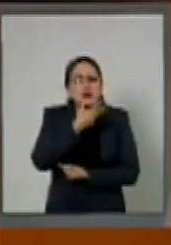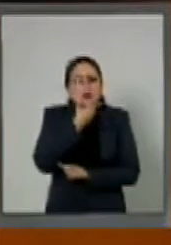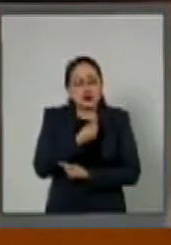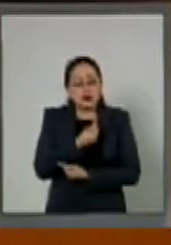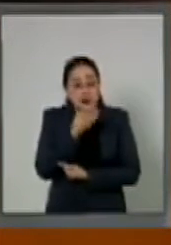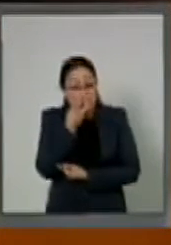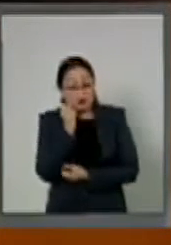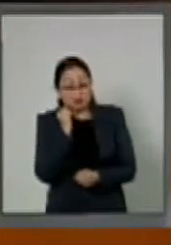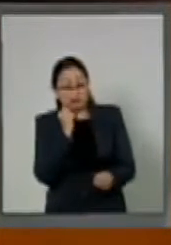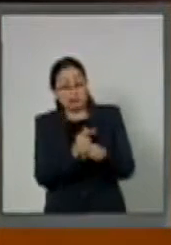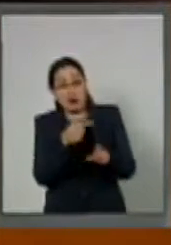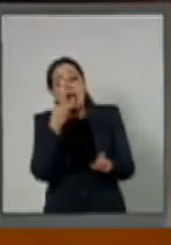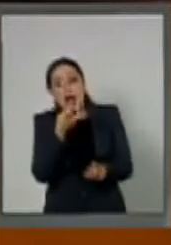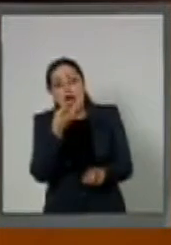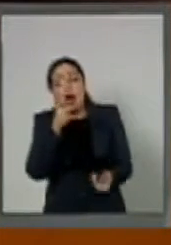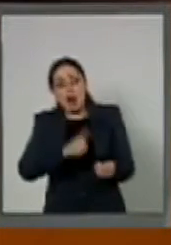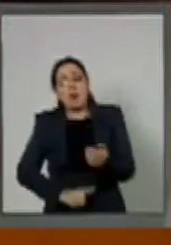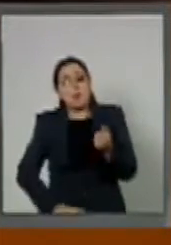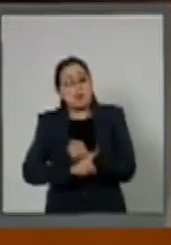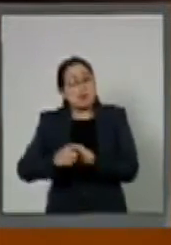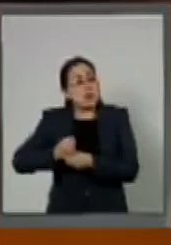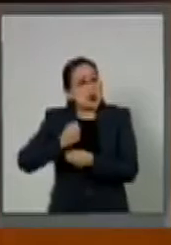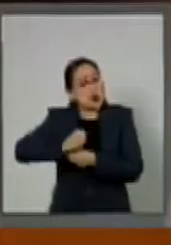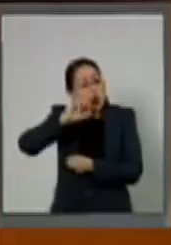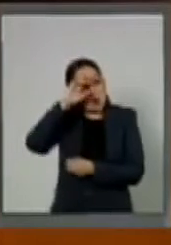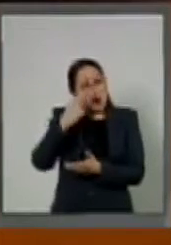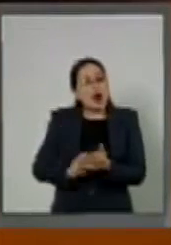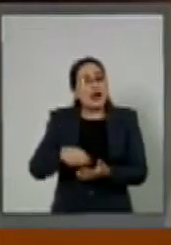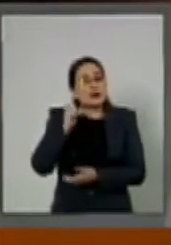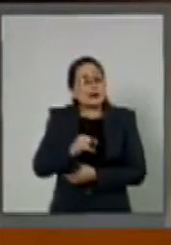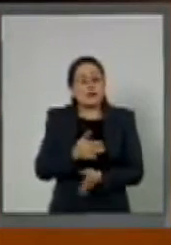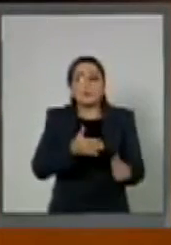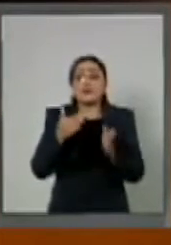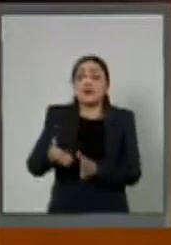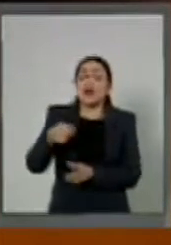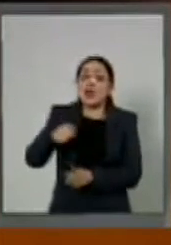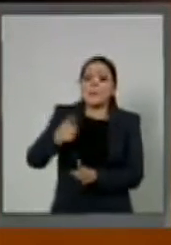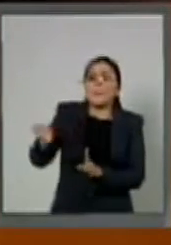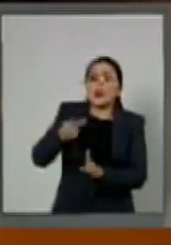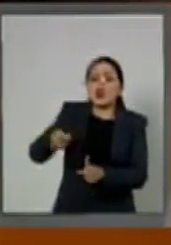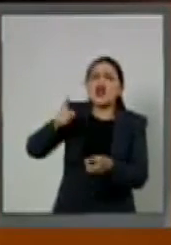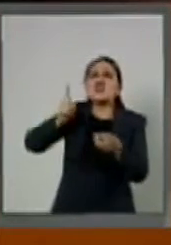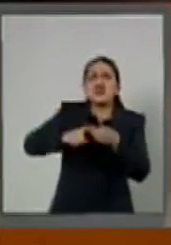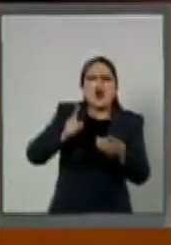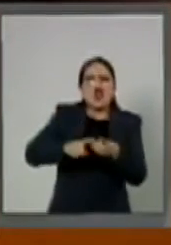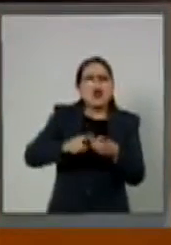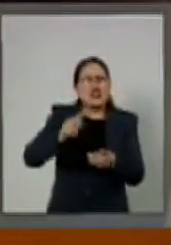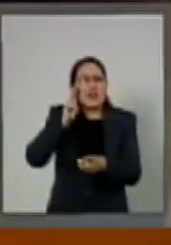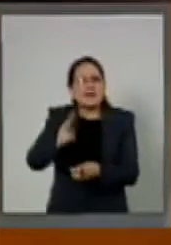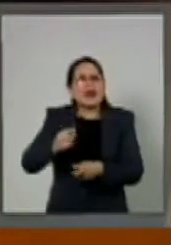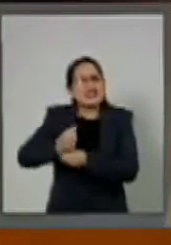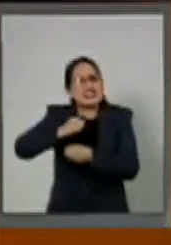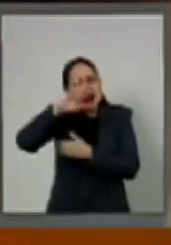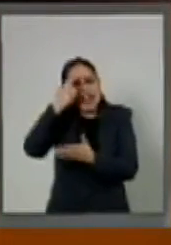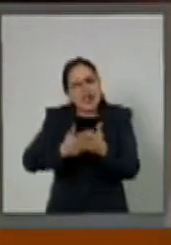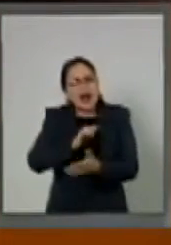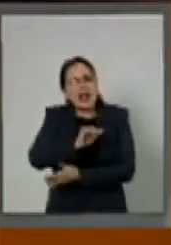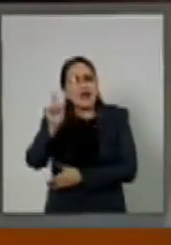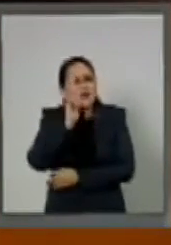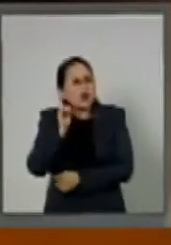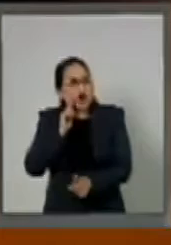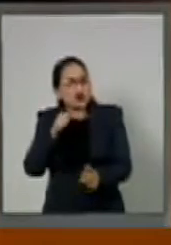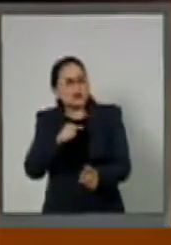niños y la otra pregunta era en qué parte, en dónde ves la violencia y todos